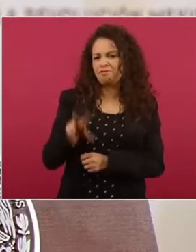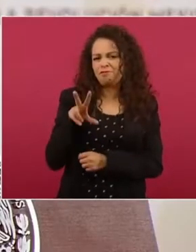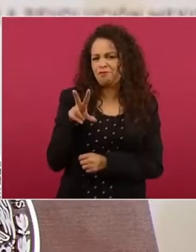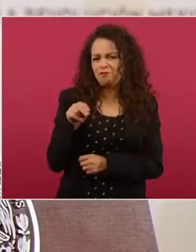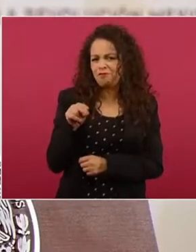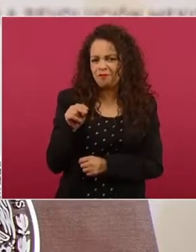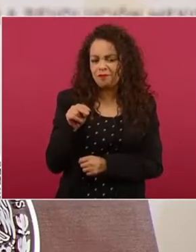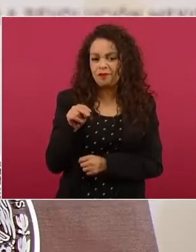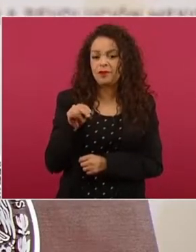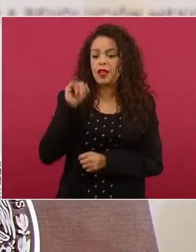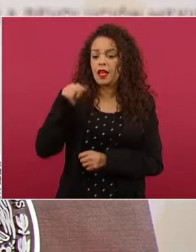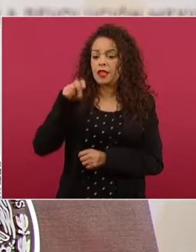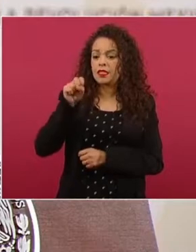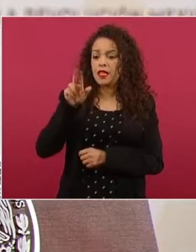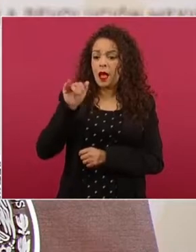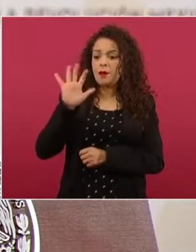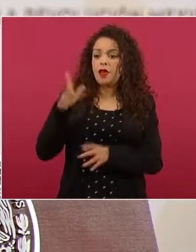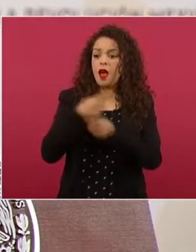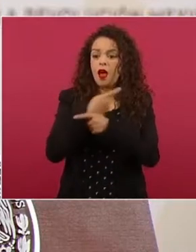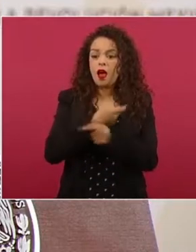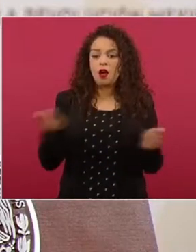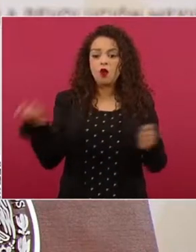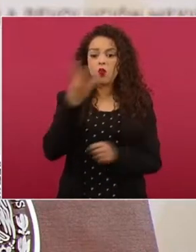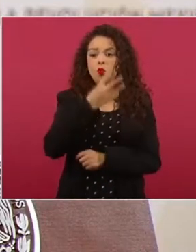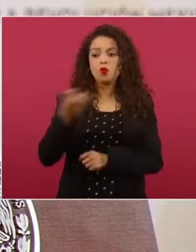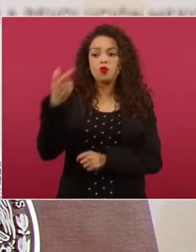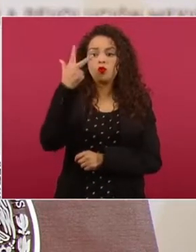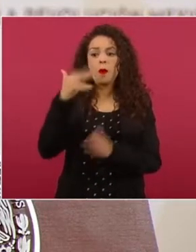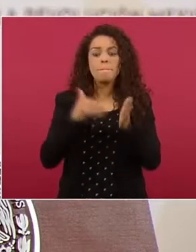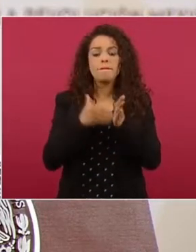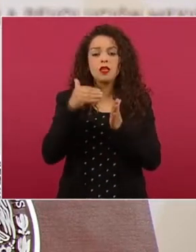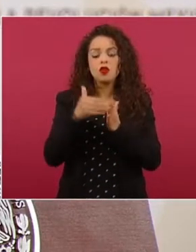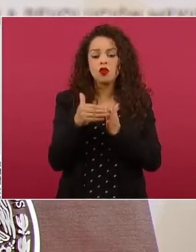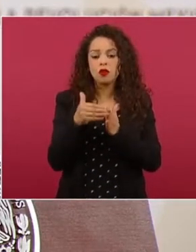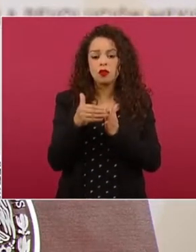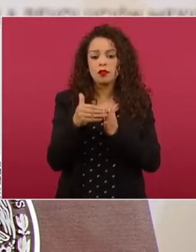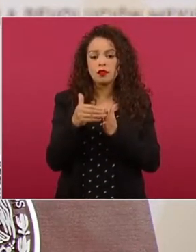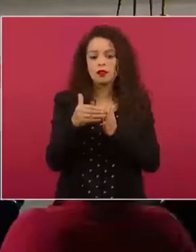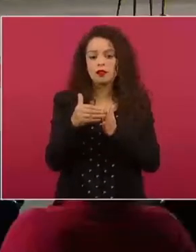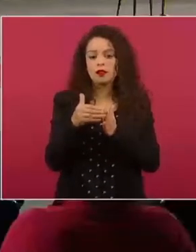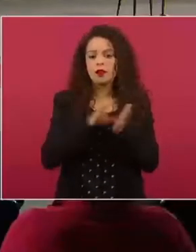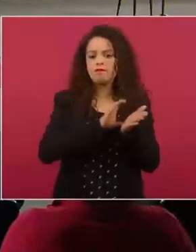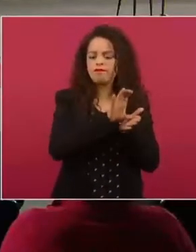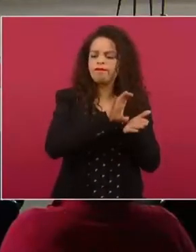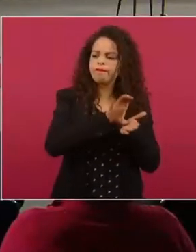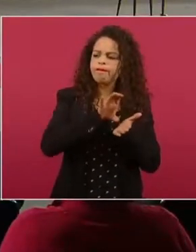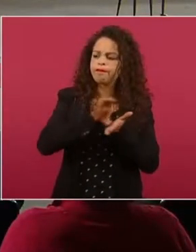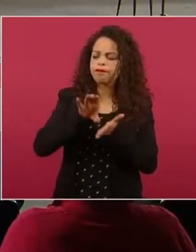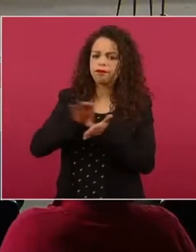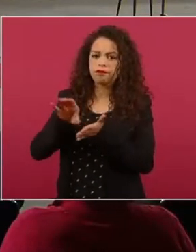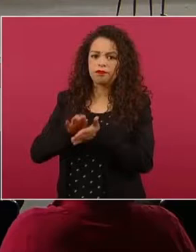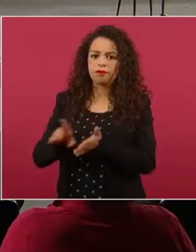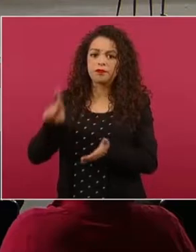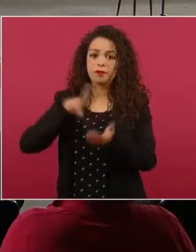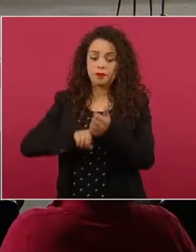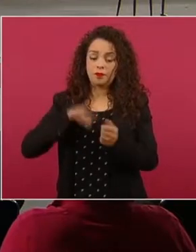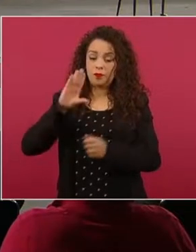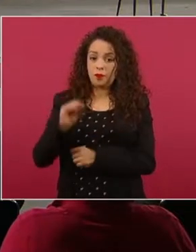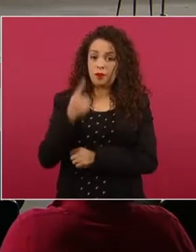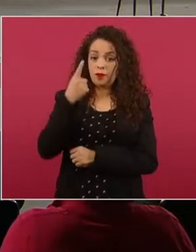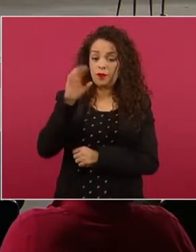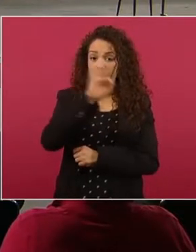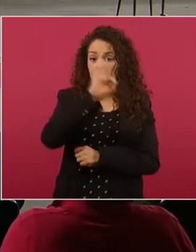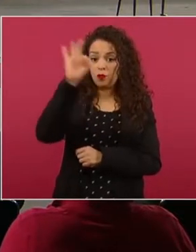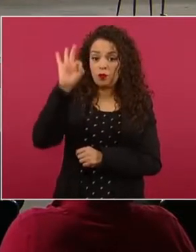entregado 408 millones de piezas que corresponden al 91 por ciento